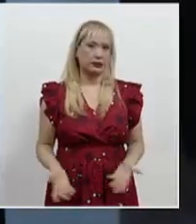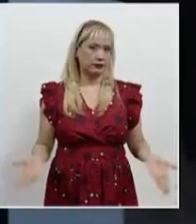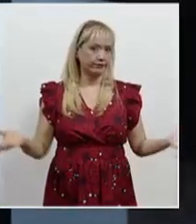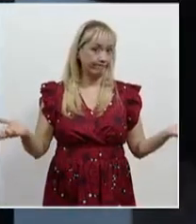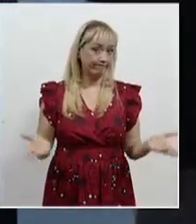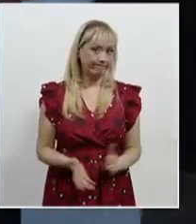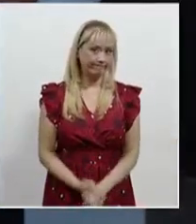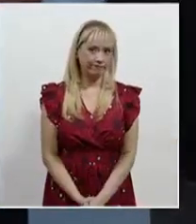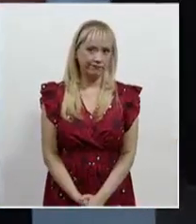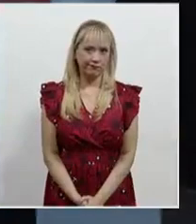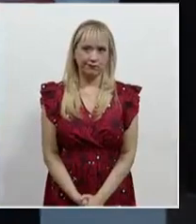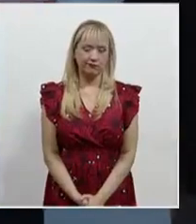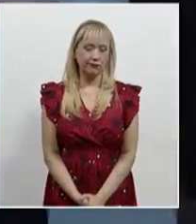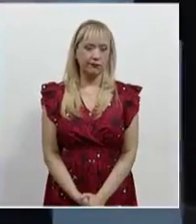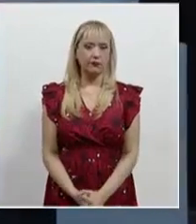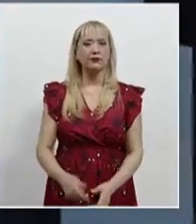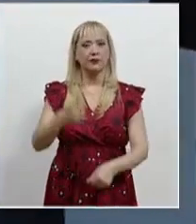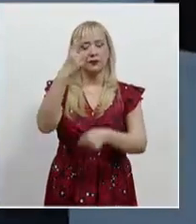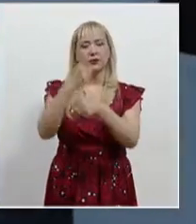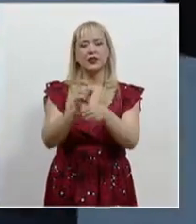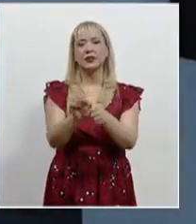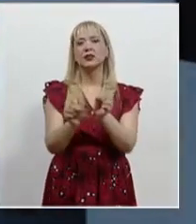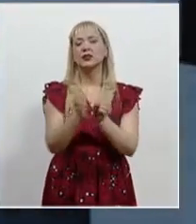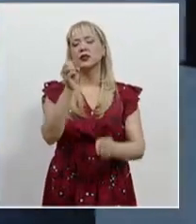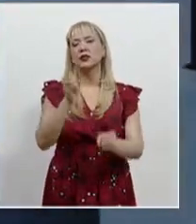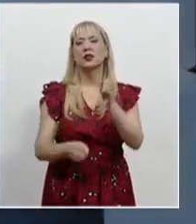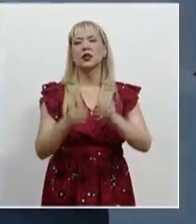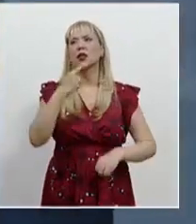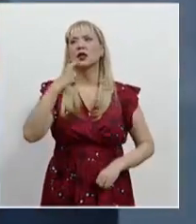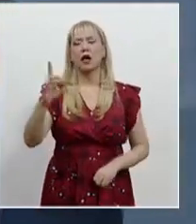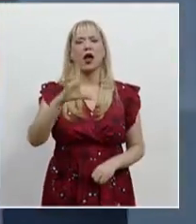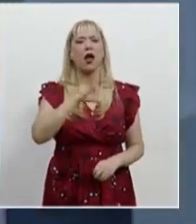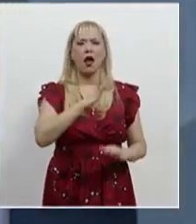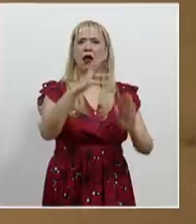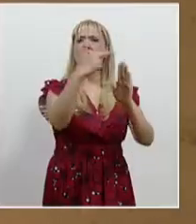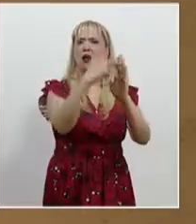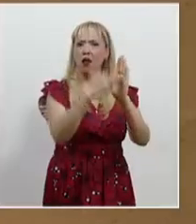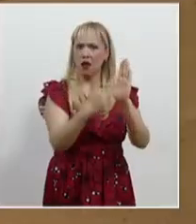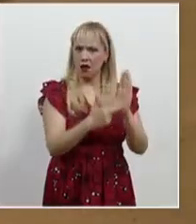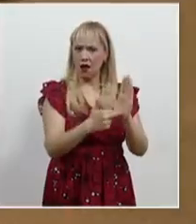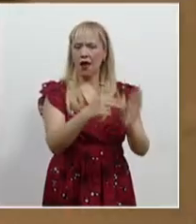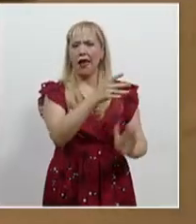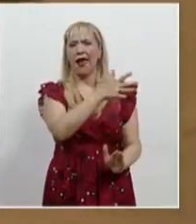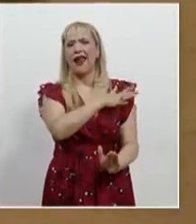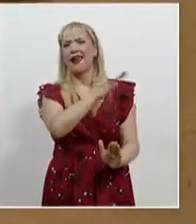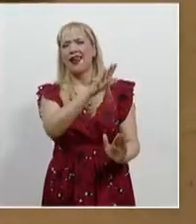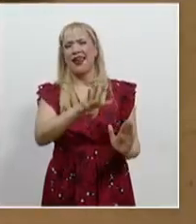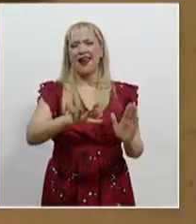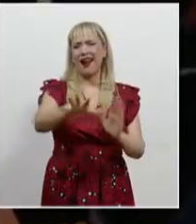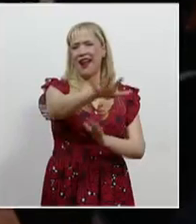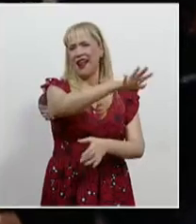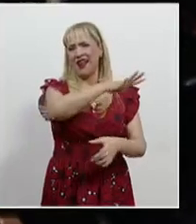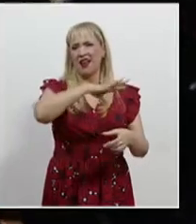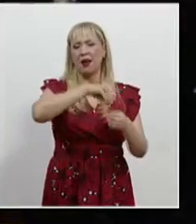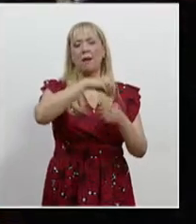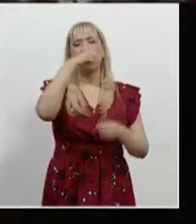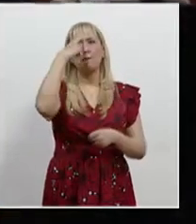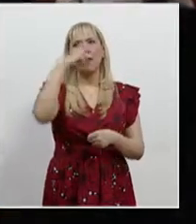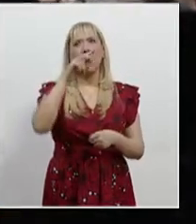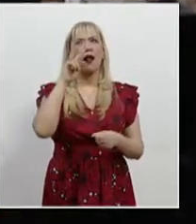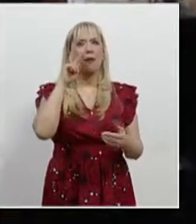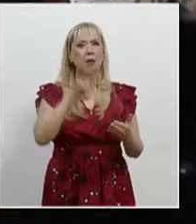En tanto, la primera sala estableció que existen ciertos lineamientos generales para cuantificar el daño moral,